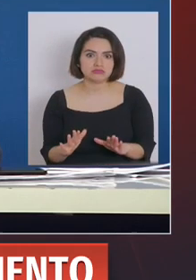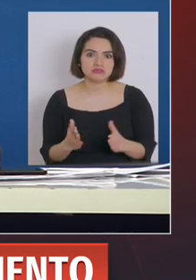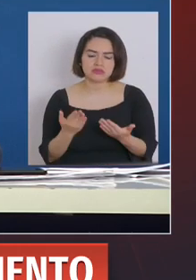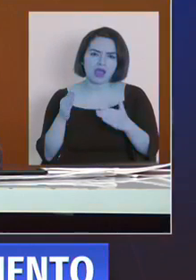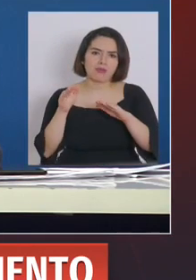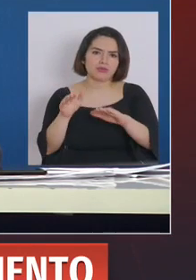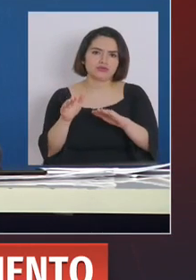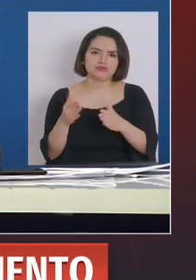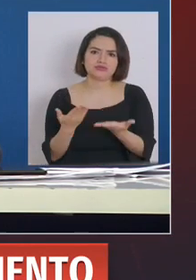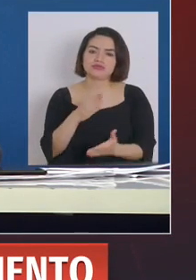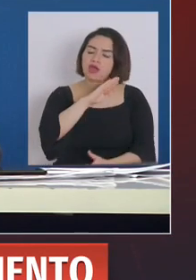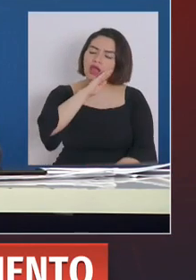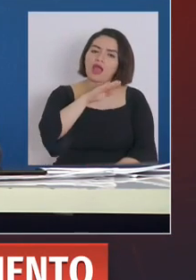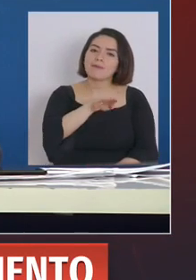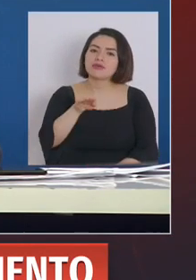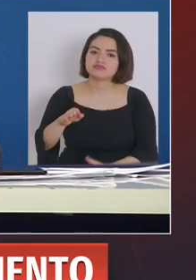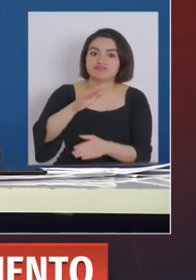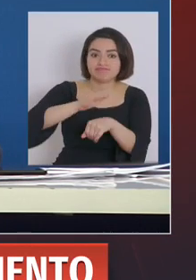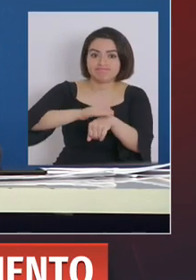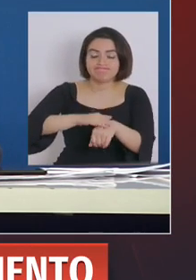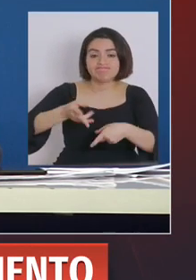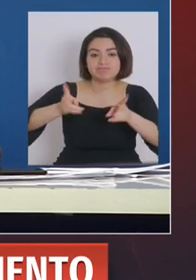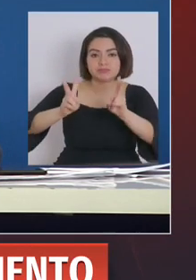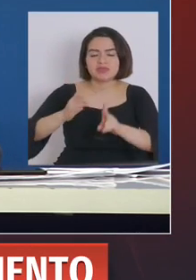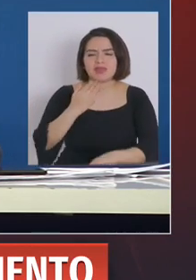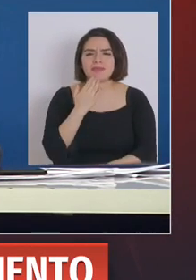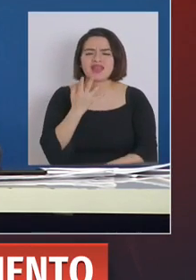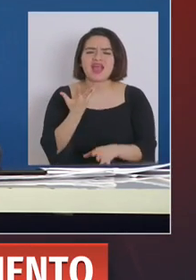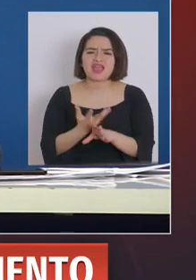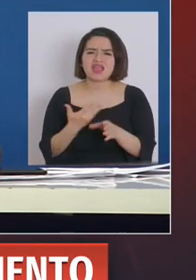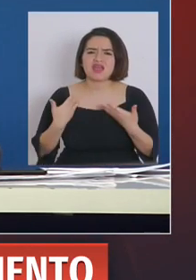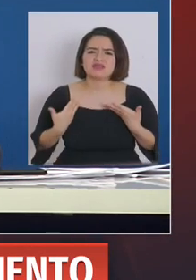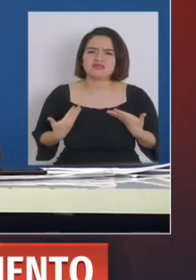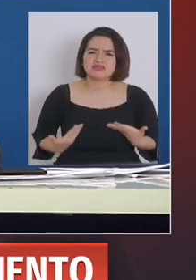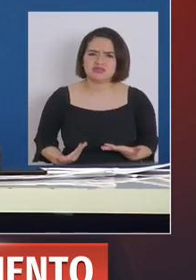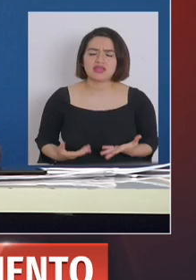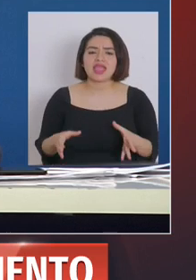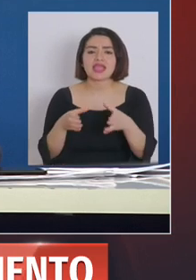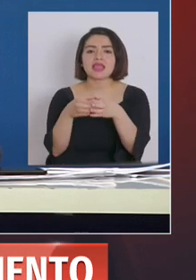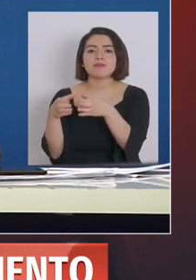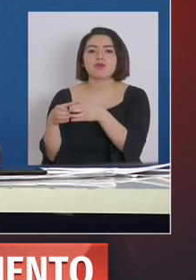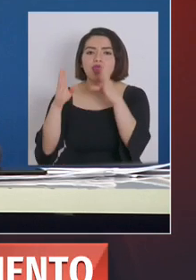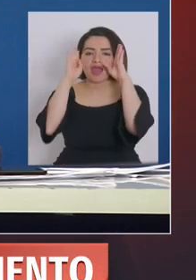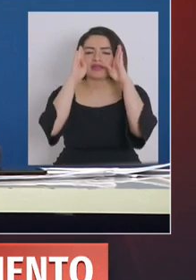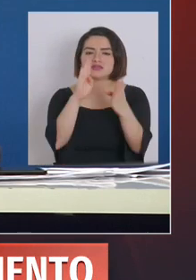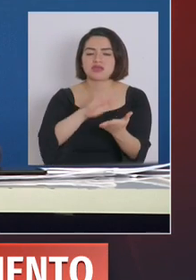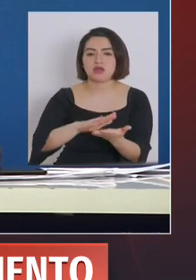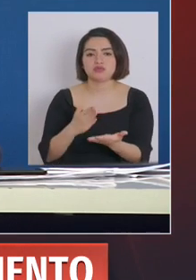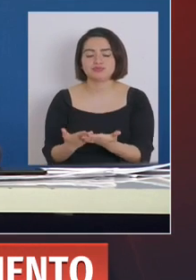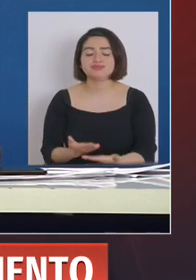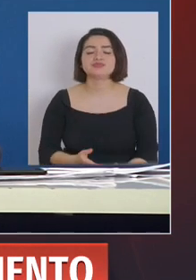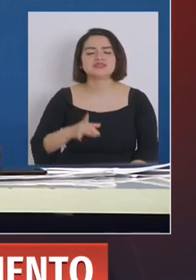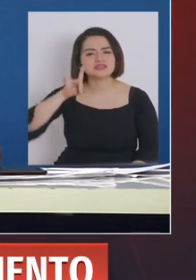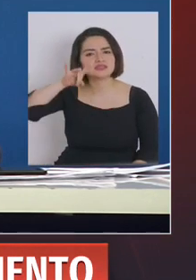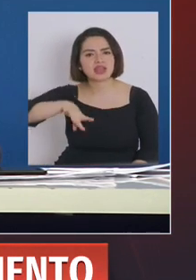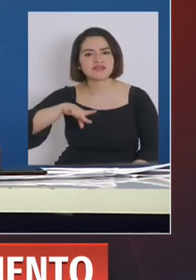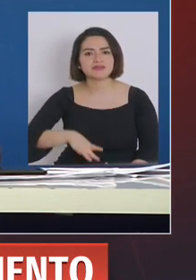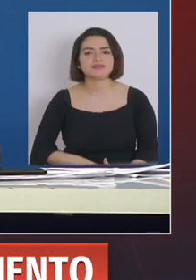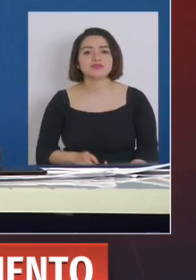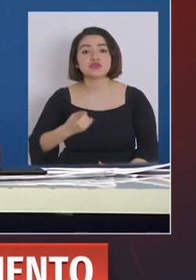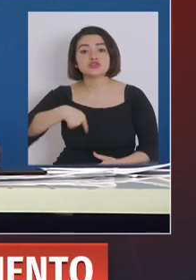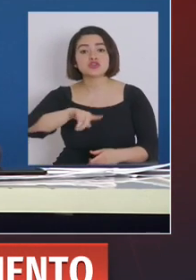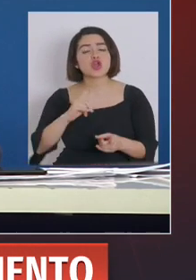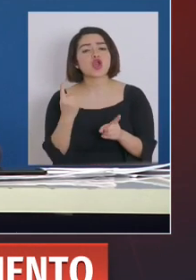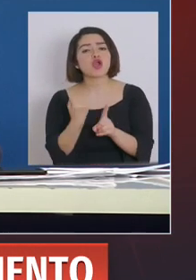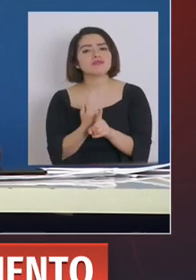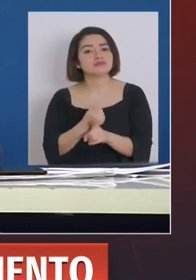importante. Sabemos también que hay agotamiento y cansancio en los equipos de salud. En tercer lugar, también hemos conversado